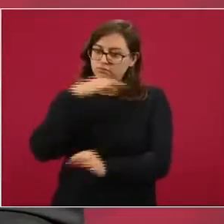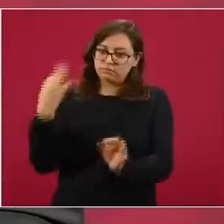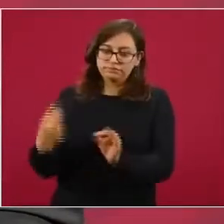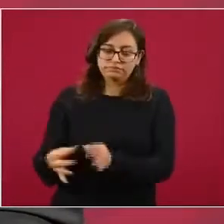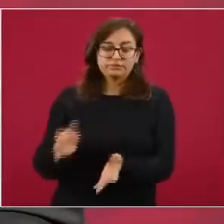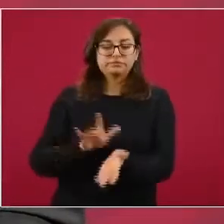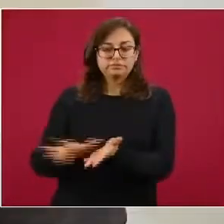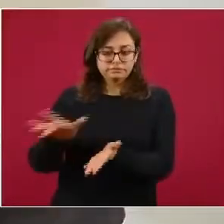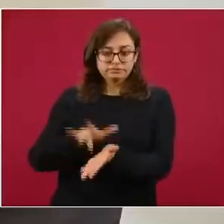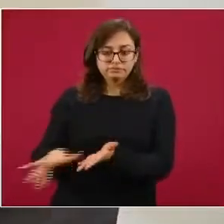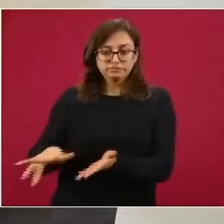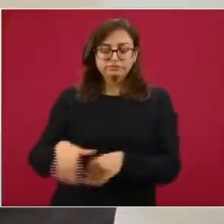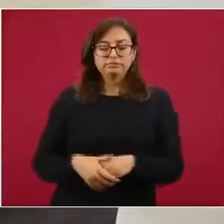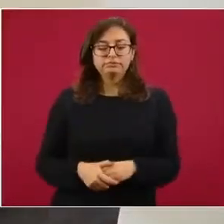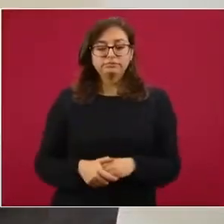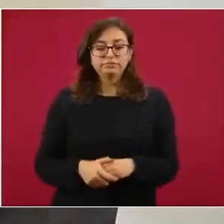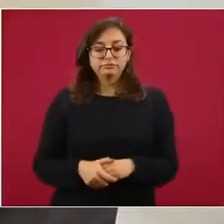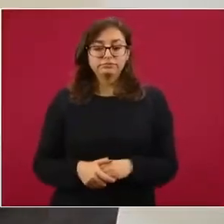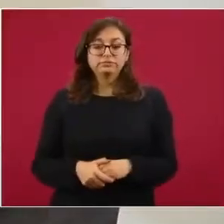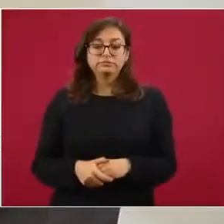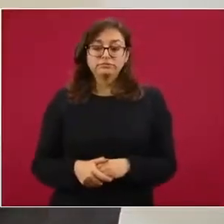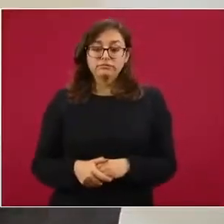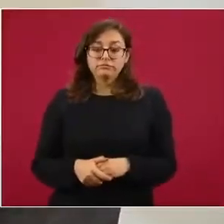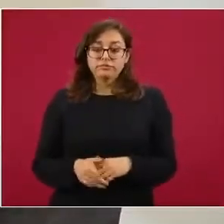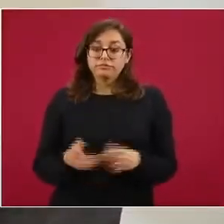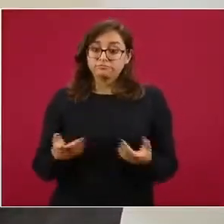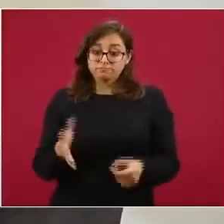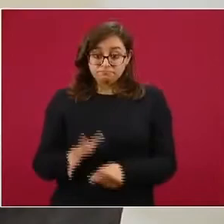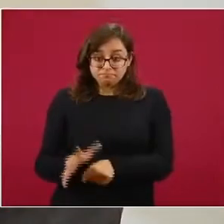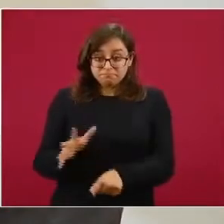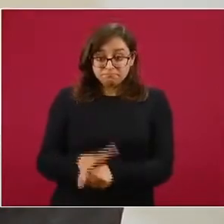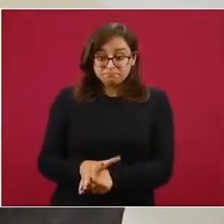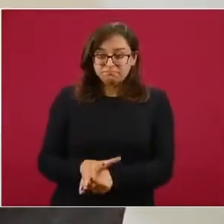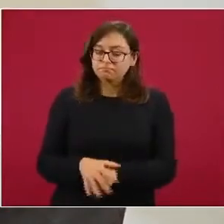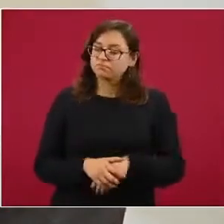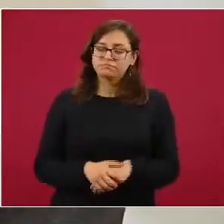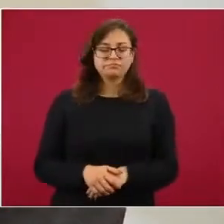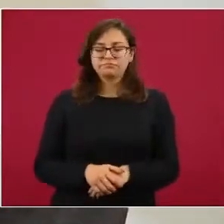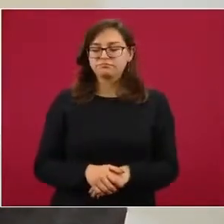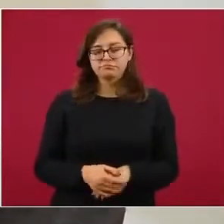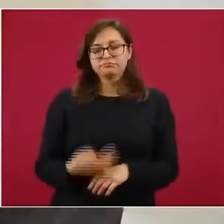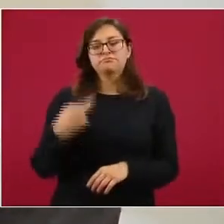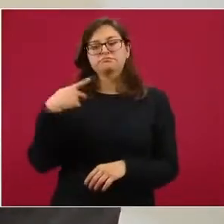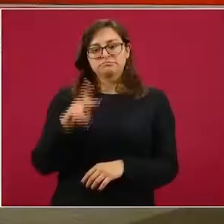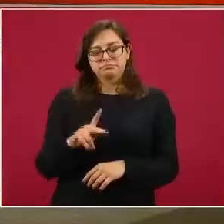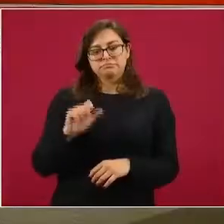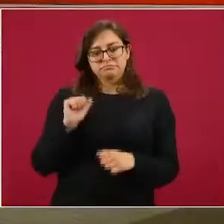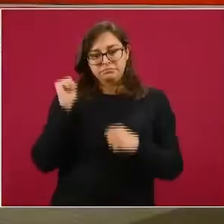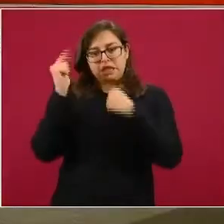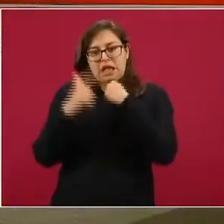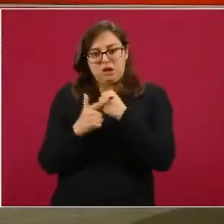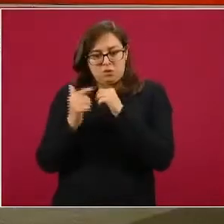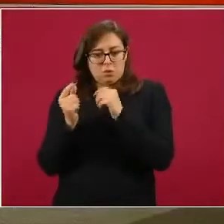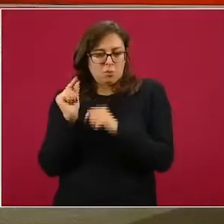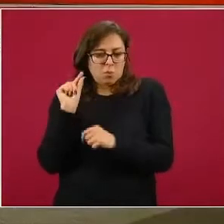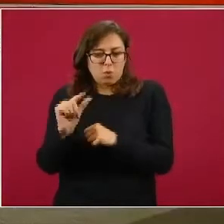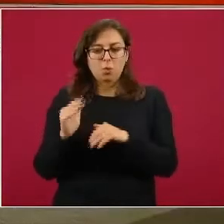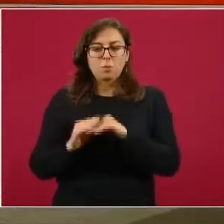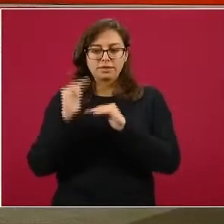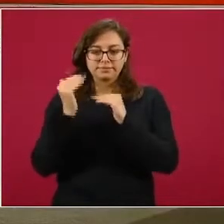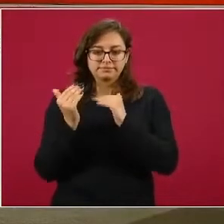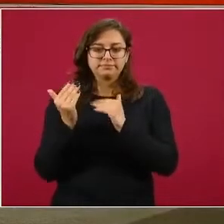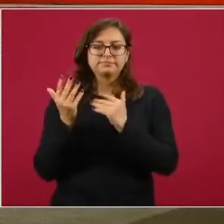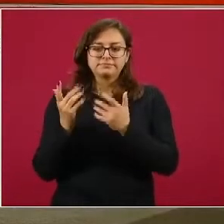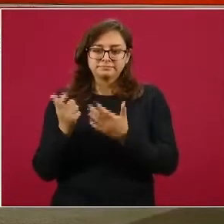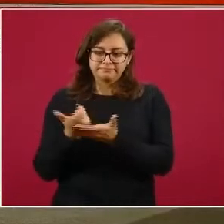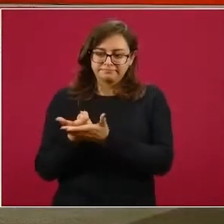se identifica. Por supuesto que no es suficiente, pero consideramos que es un muy buen paso para poder